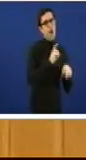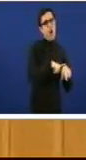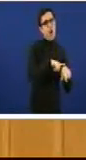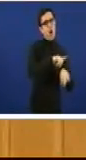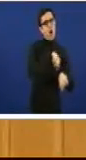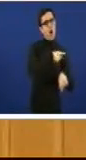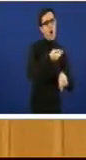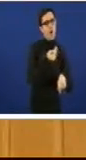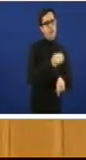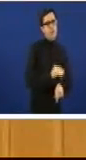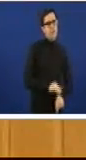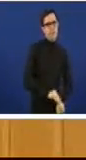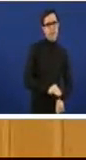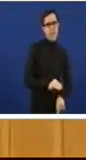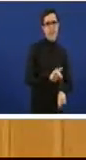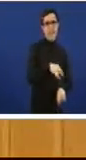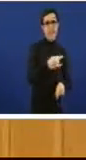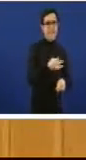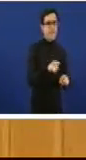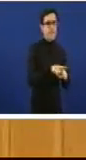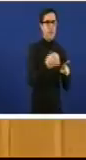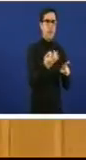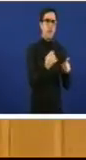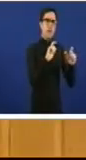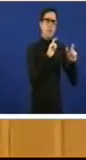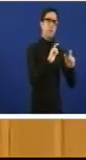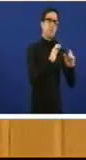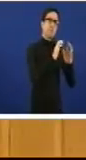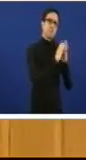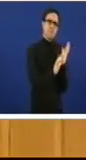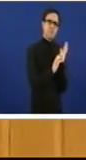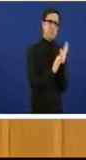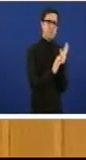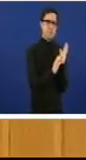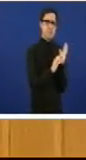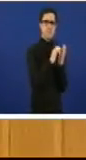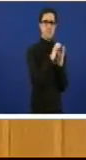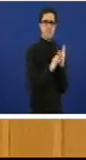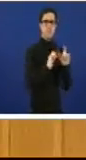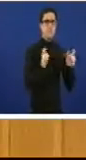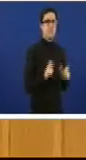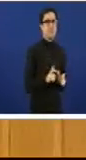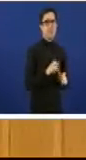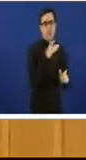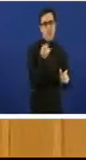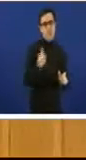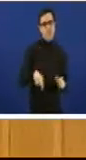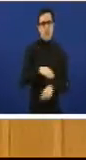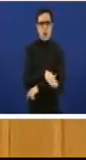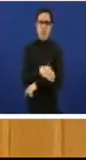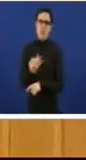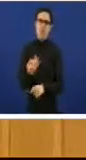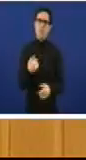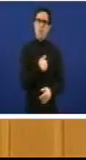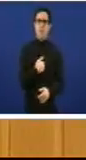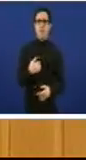pensamos que o goberno galego ten un papel importante e fundamental inclusive na xeneración de emprego como teñen demostrado ou como